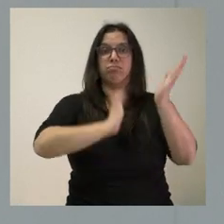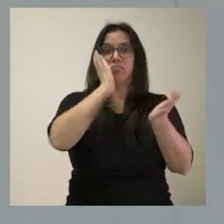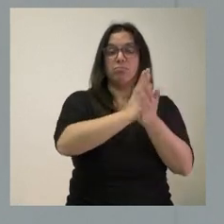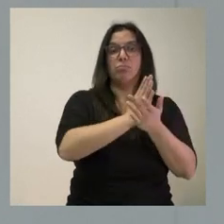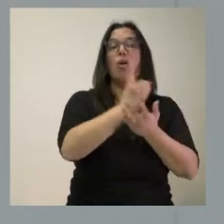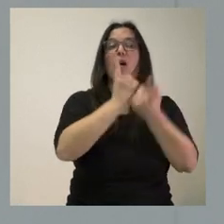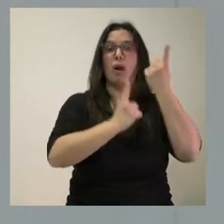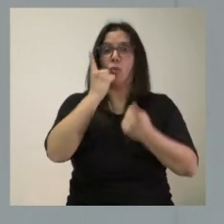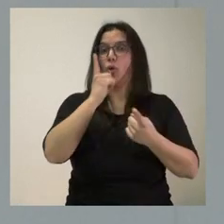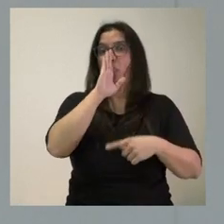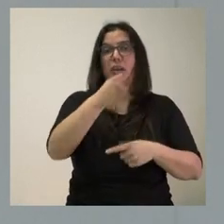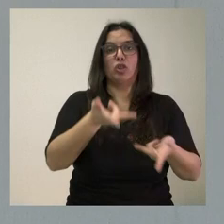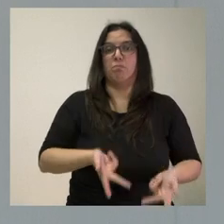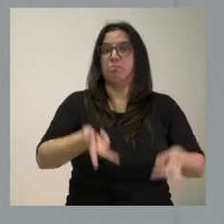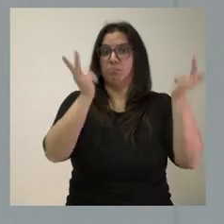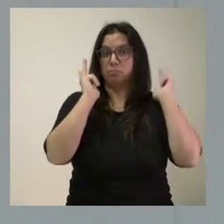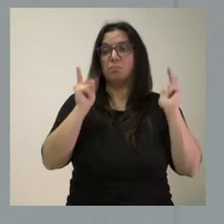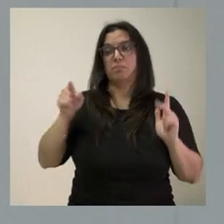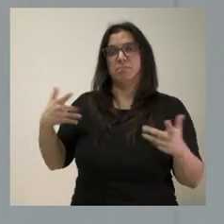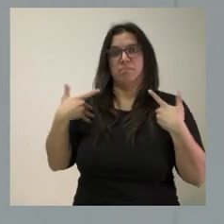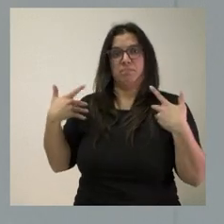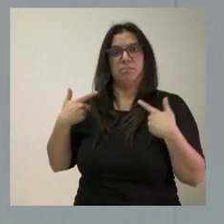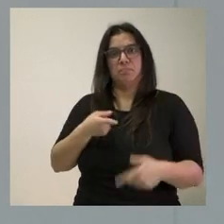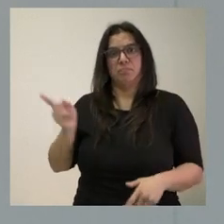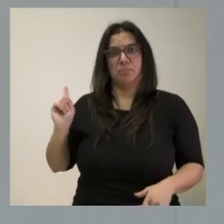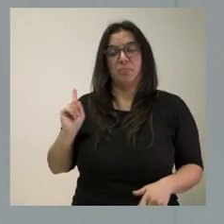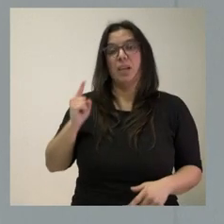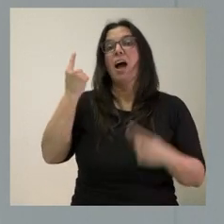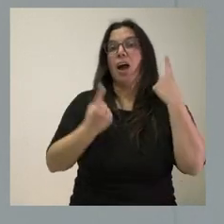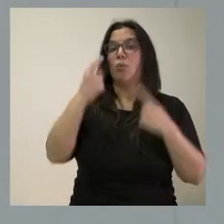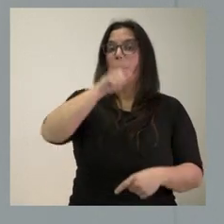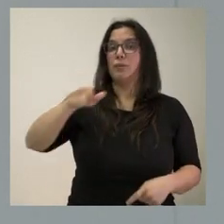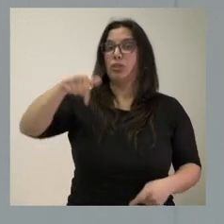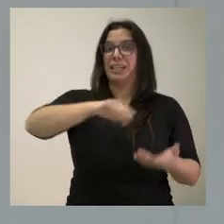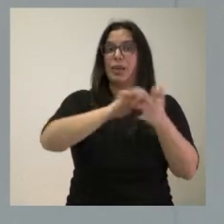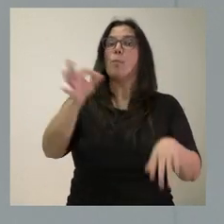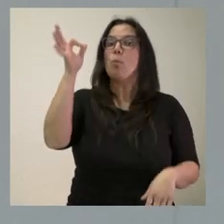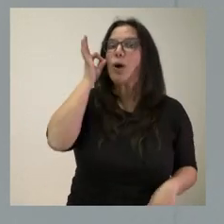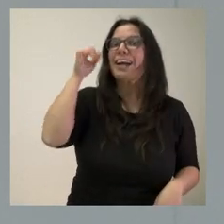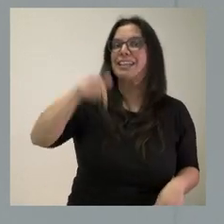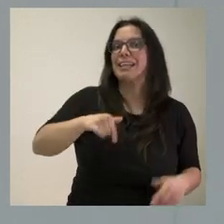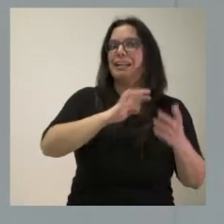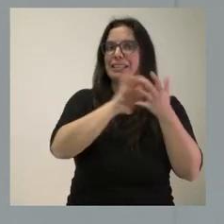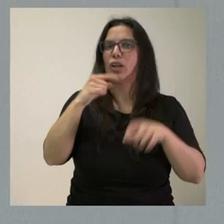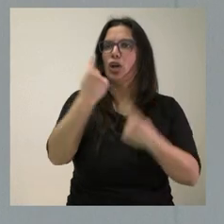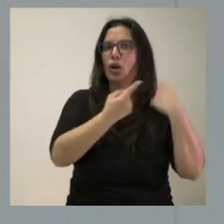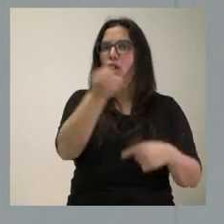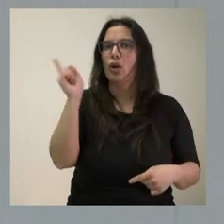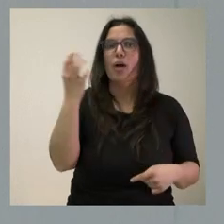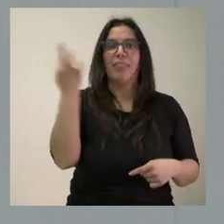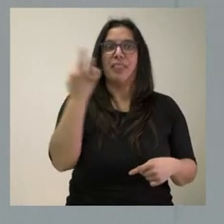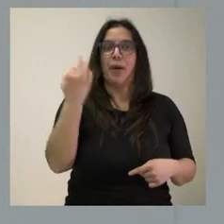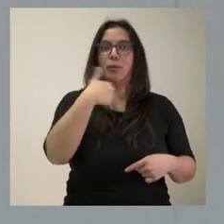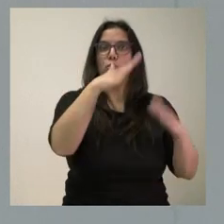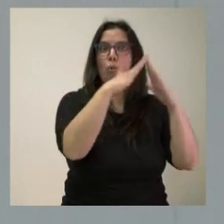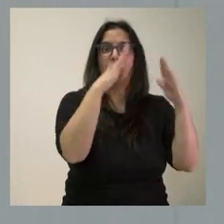incluso directamente están en la calle. Hemos visto incluso personas de Castilla y León, mujeres de Castilla y León, que han tenido que abandonar